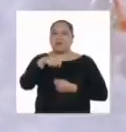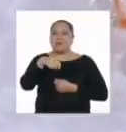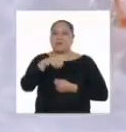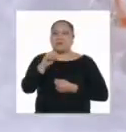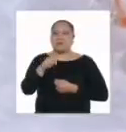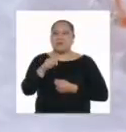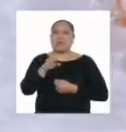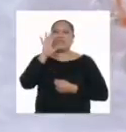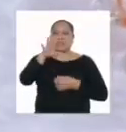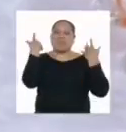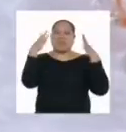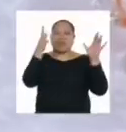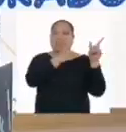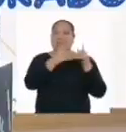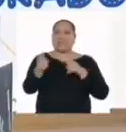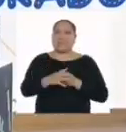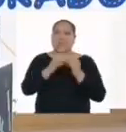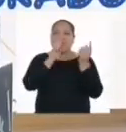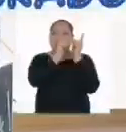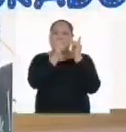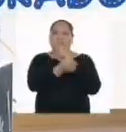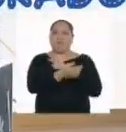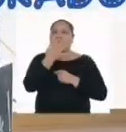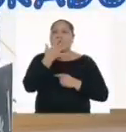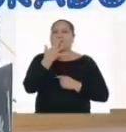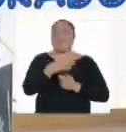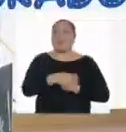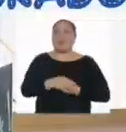¡Wow! ¡Ya está! ¡Cambió de color!